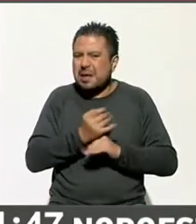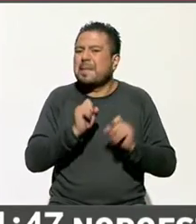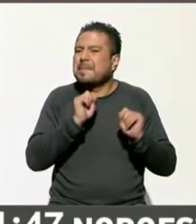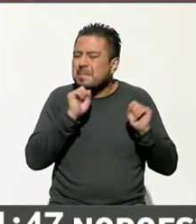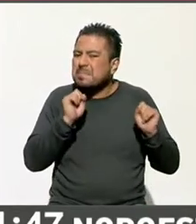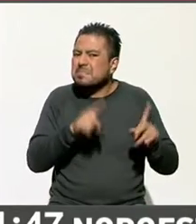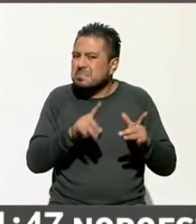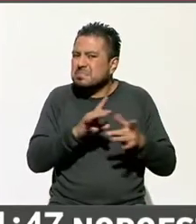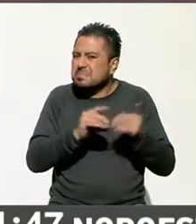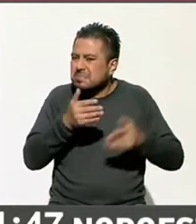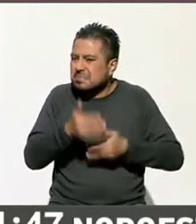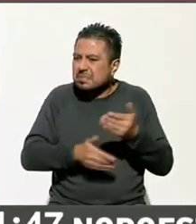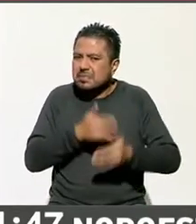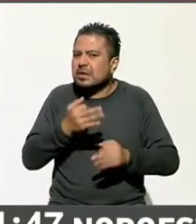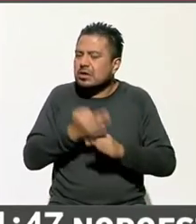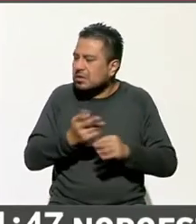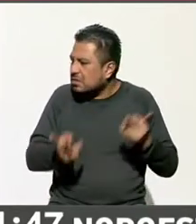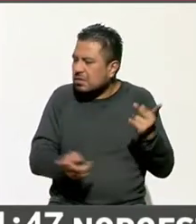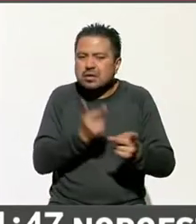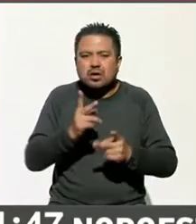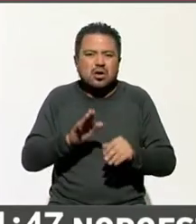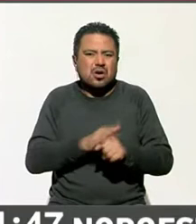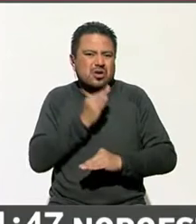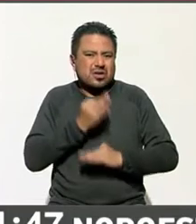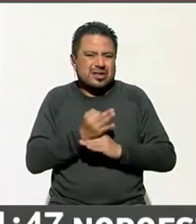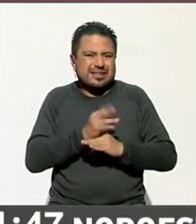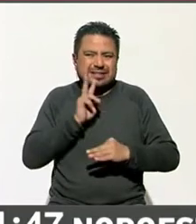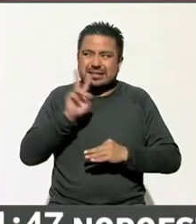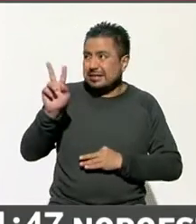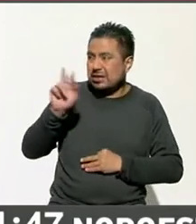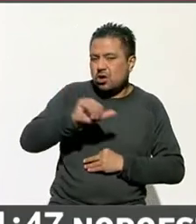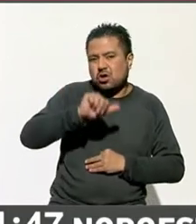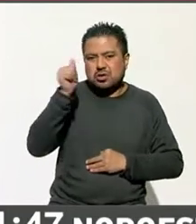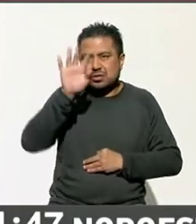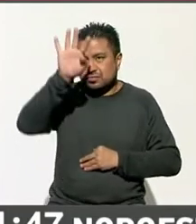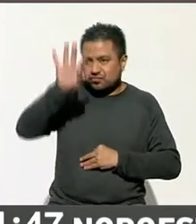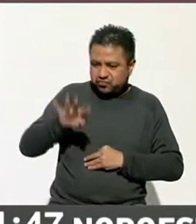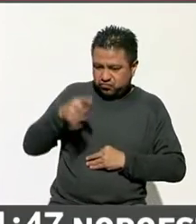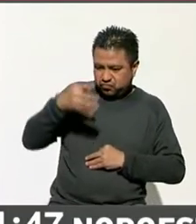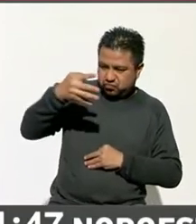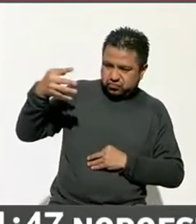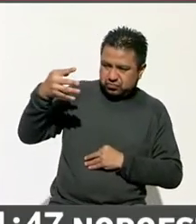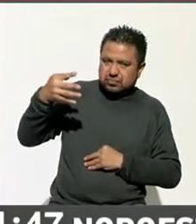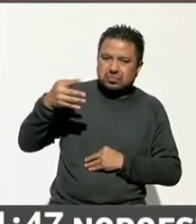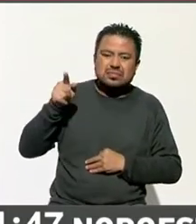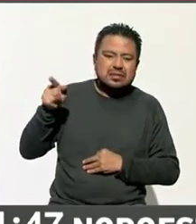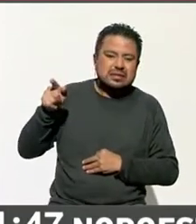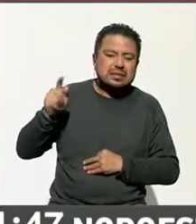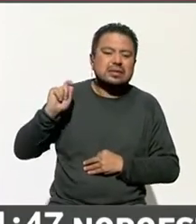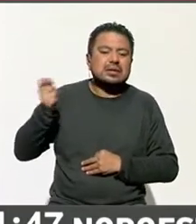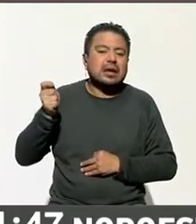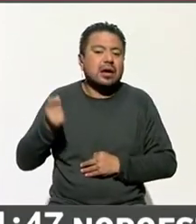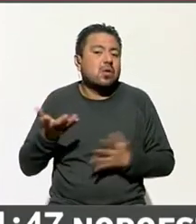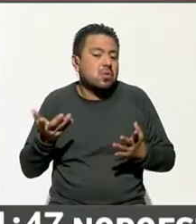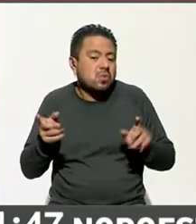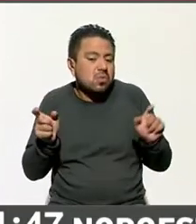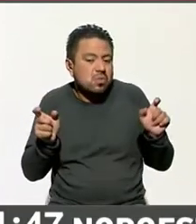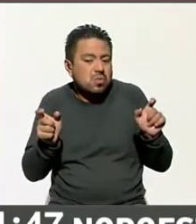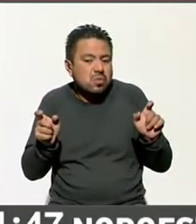y lo preguntamos con moderación del siguiente gráfico, donde cuando